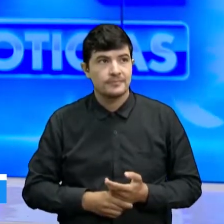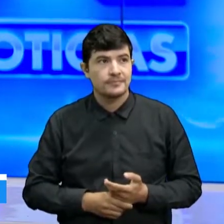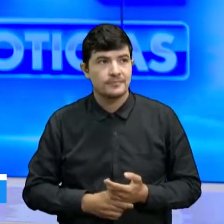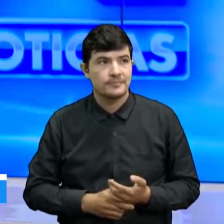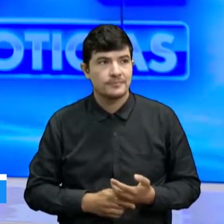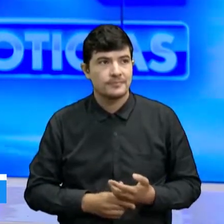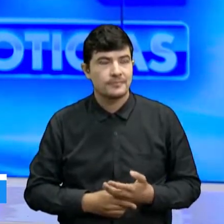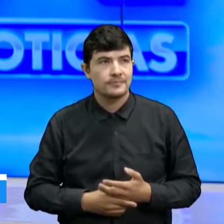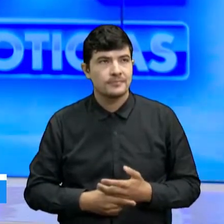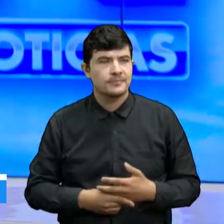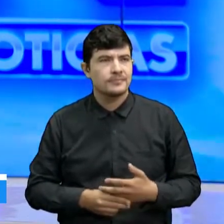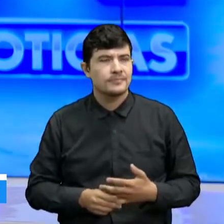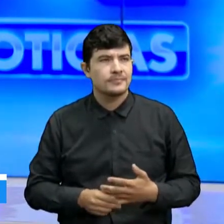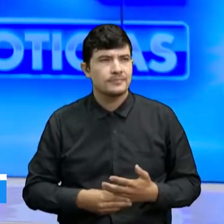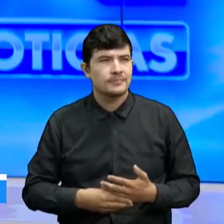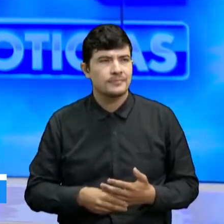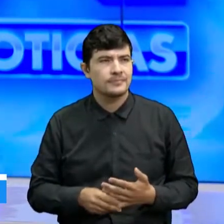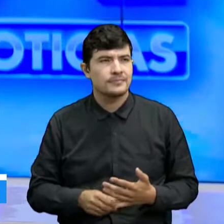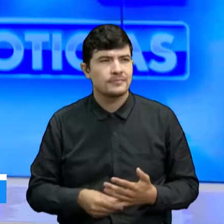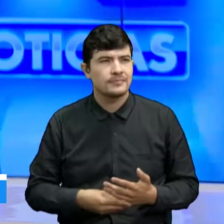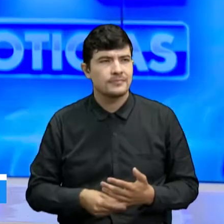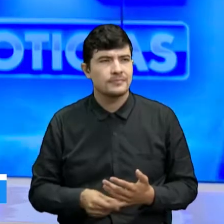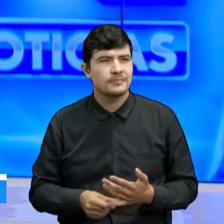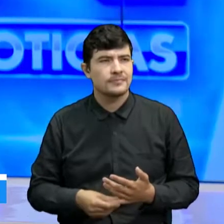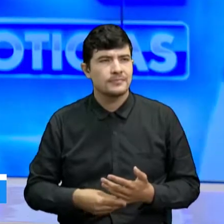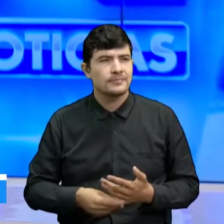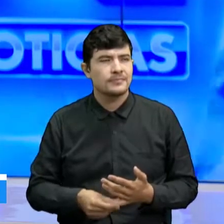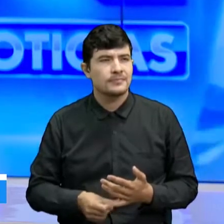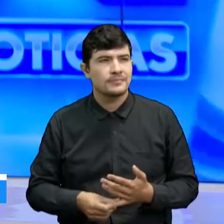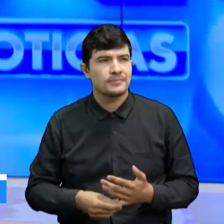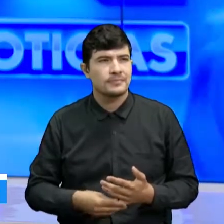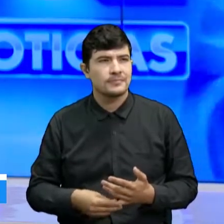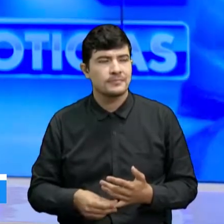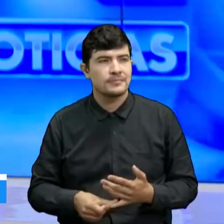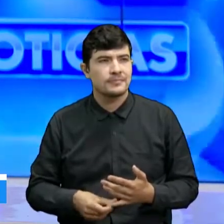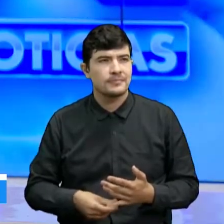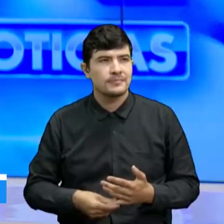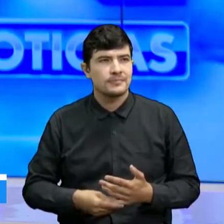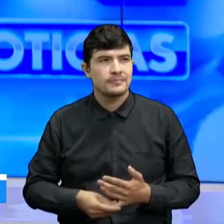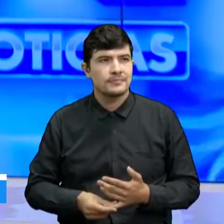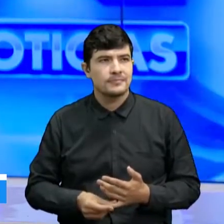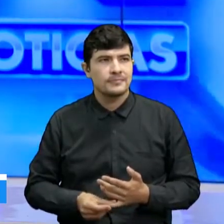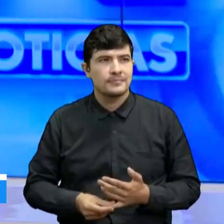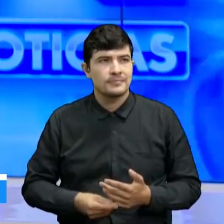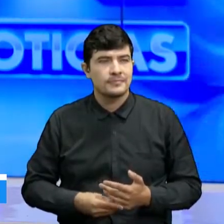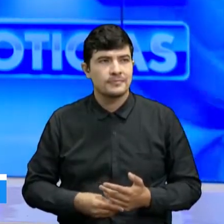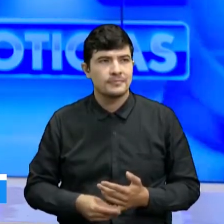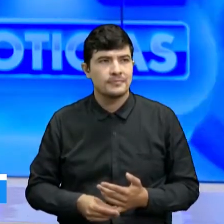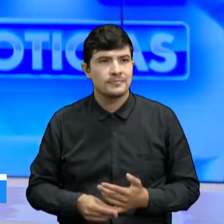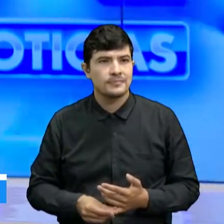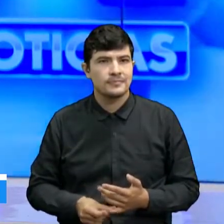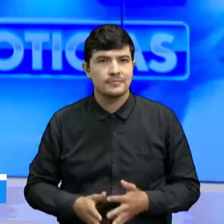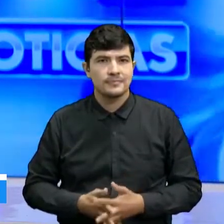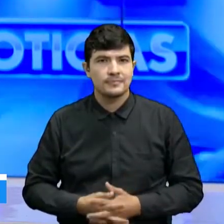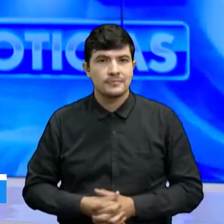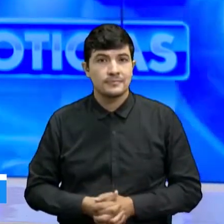miedo que sienten las mujeres cuando salen a la calle. Este trabajo investigativo tendrá un reconocimiento a nivel internacional.